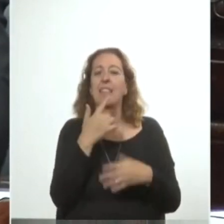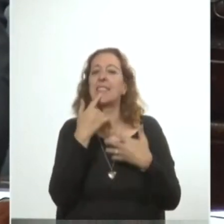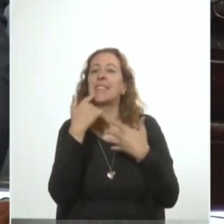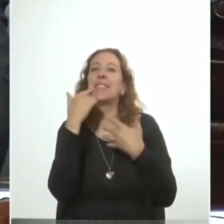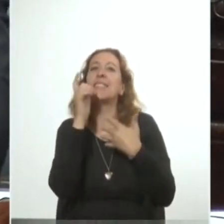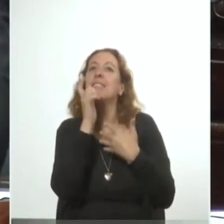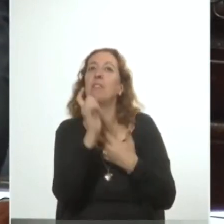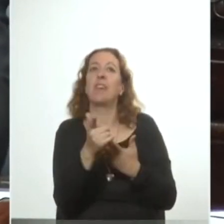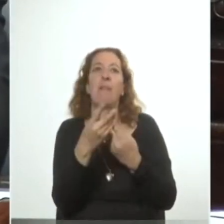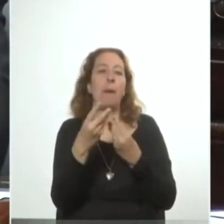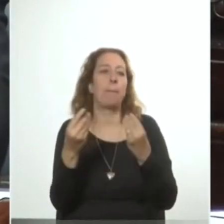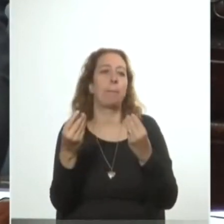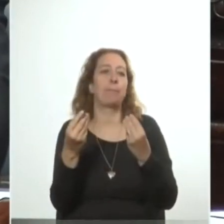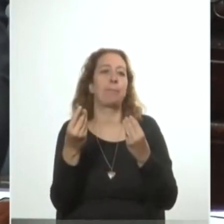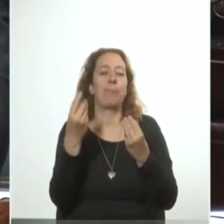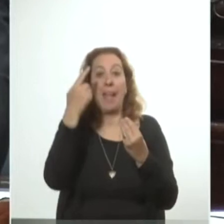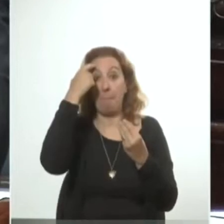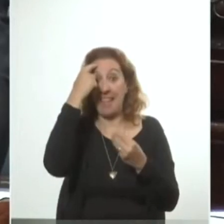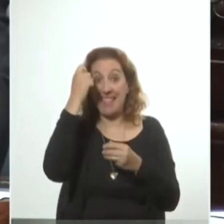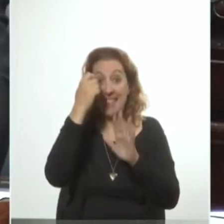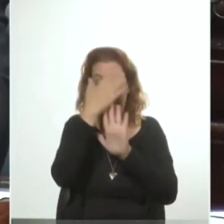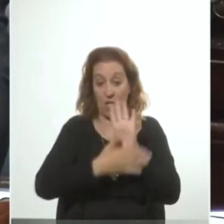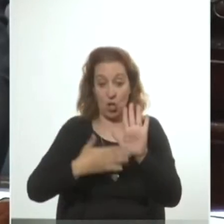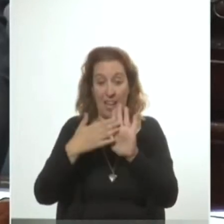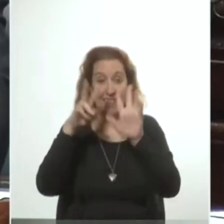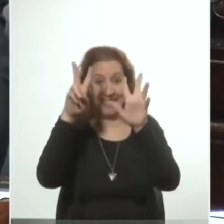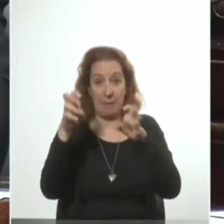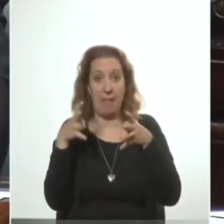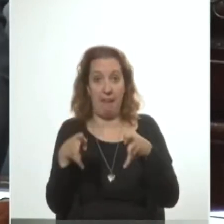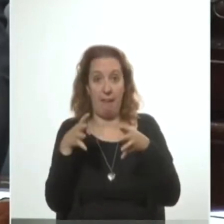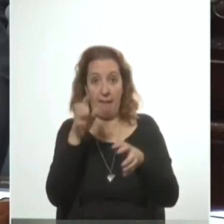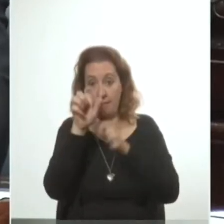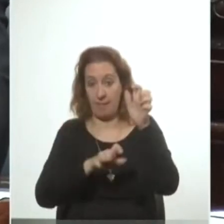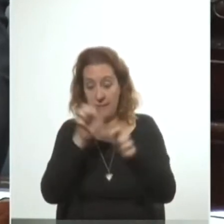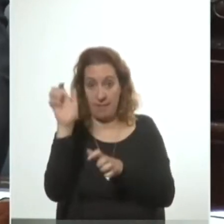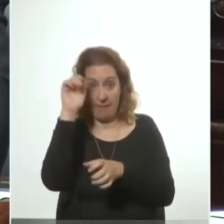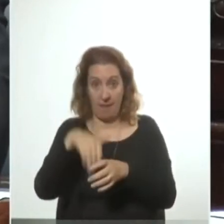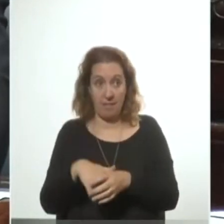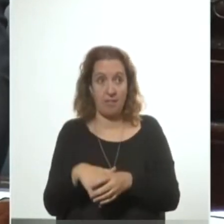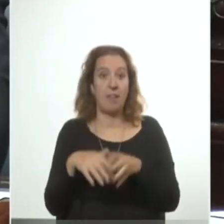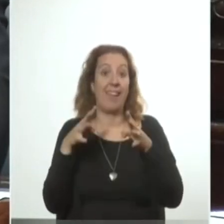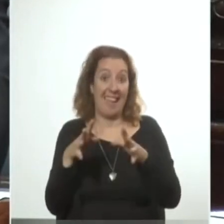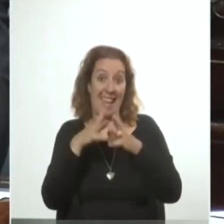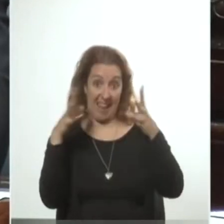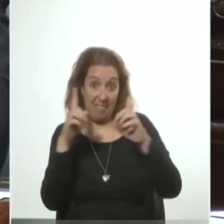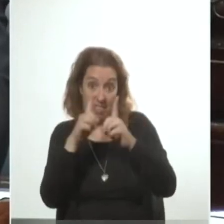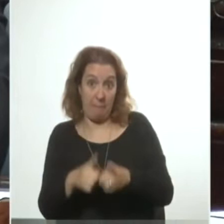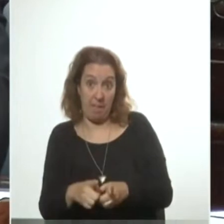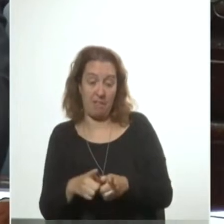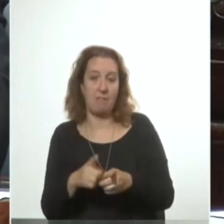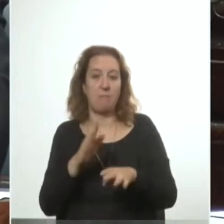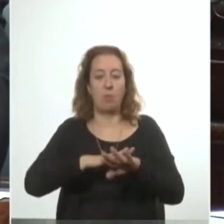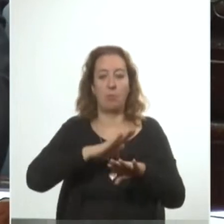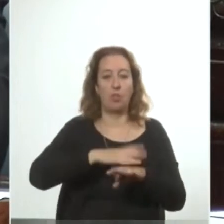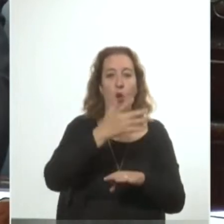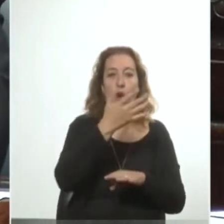Y que la experiencia nacional en materia de guerras civiles, incluyendo la guerra grande en tiempos de Rivera y